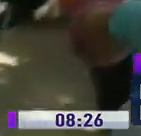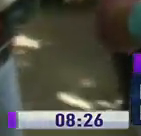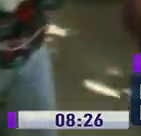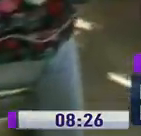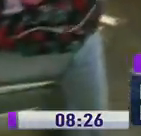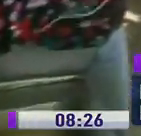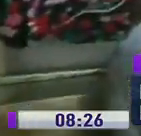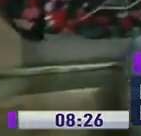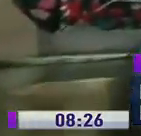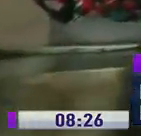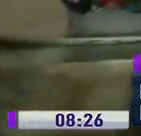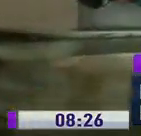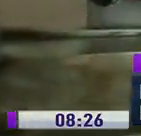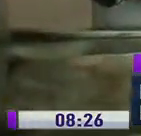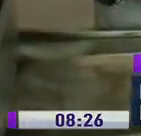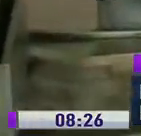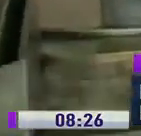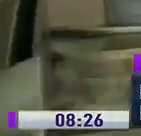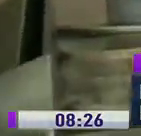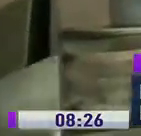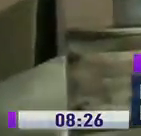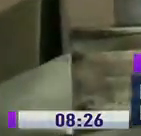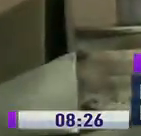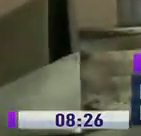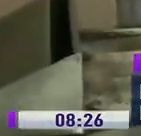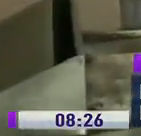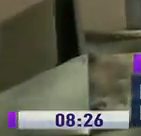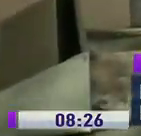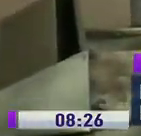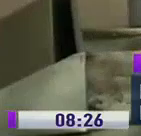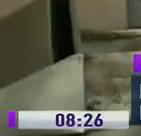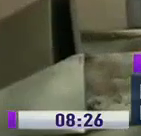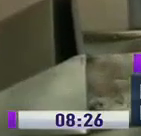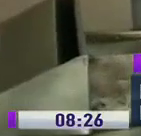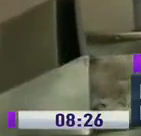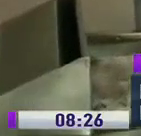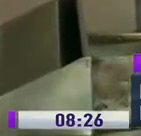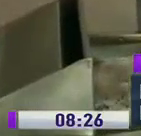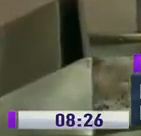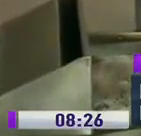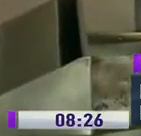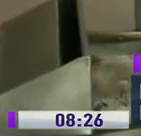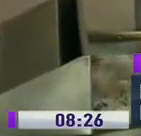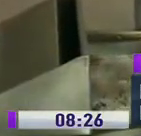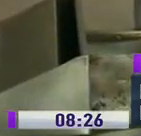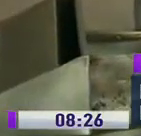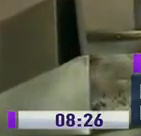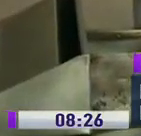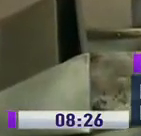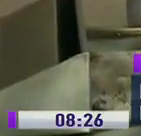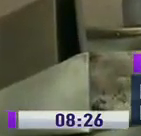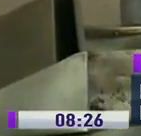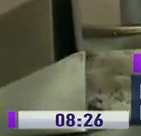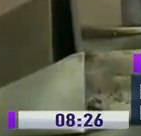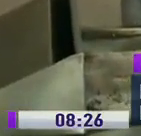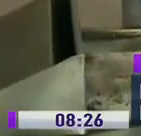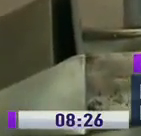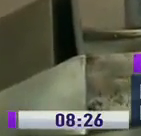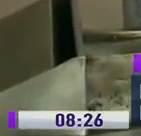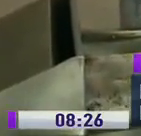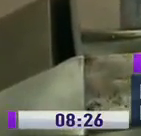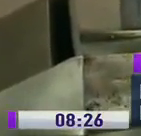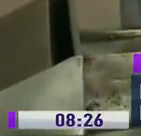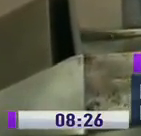Ustedes, pues colaborando con esta situación, vemos que desde muy temprano siguen trabajando justamente con todas las mujeres,